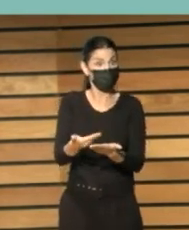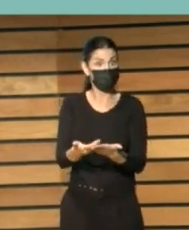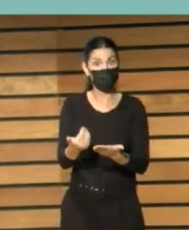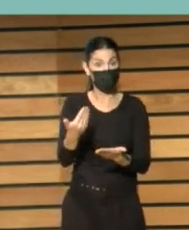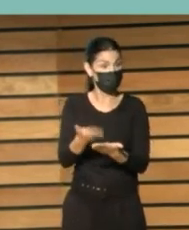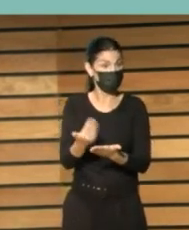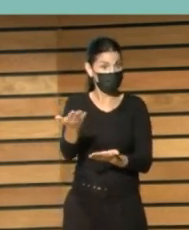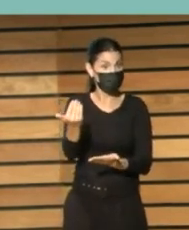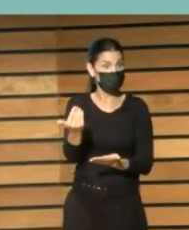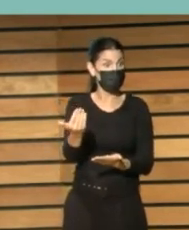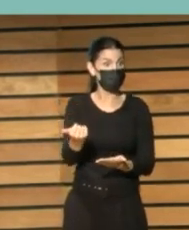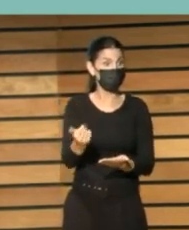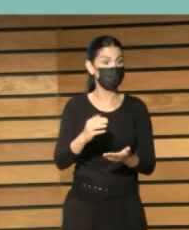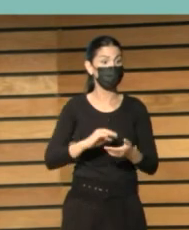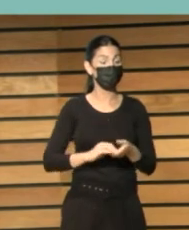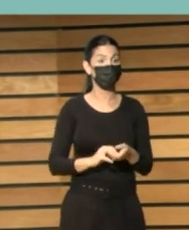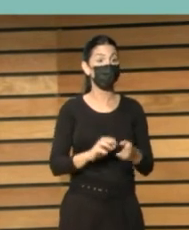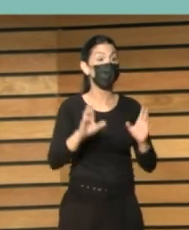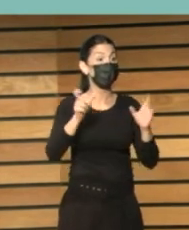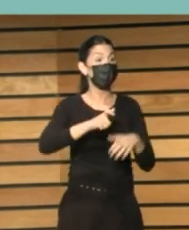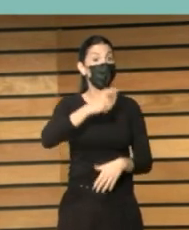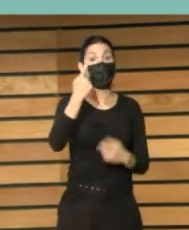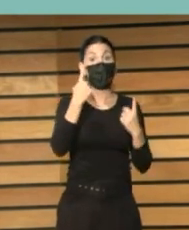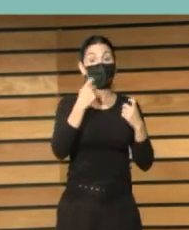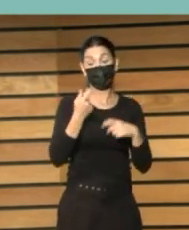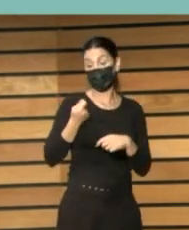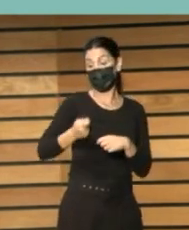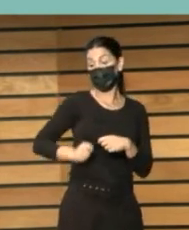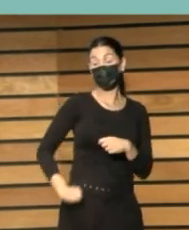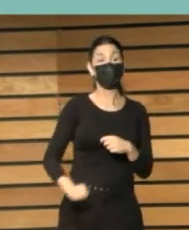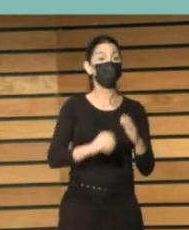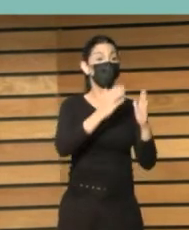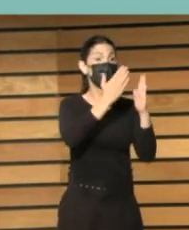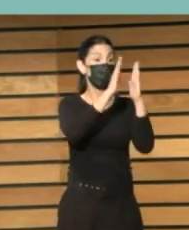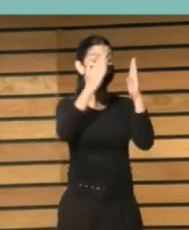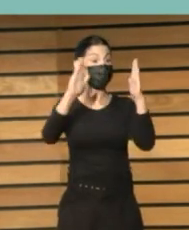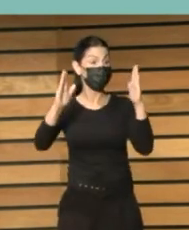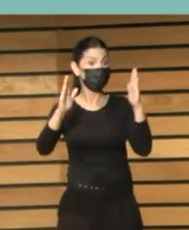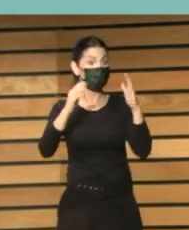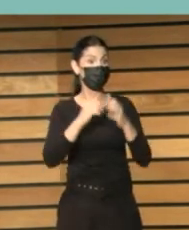necesita que se forme a los bibliotecarios municipales en todo lo que nos va a venir